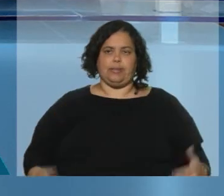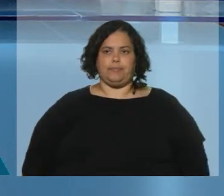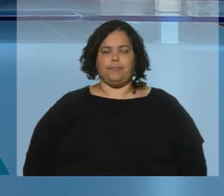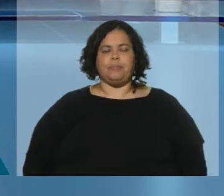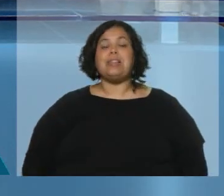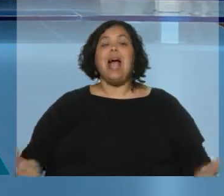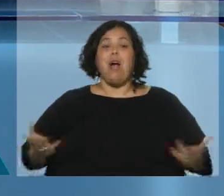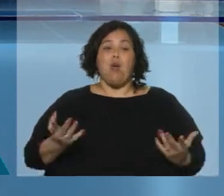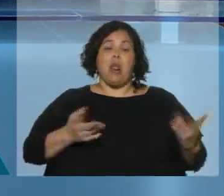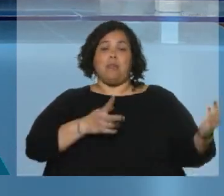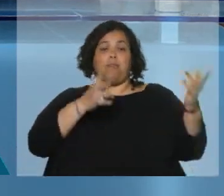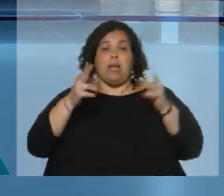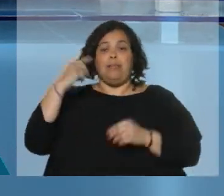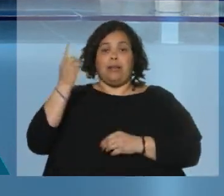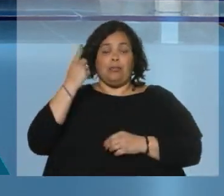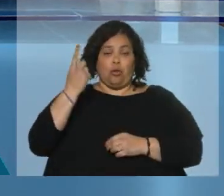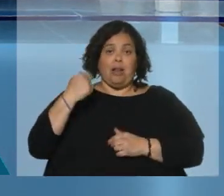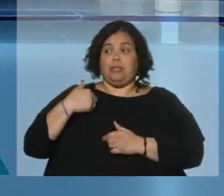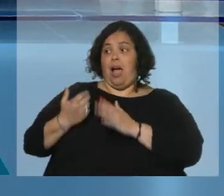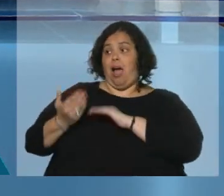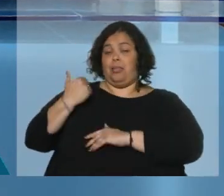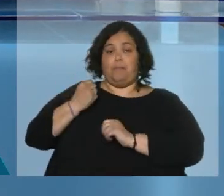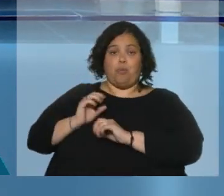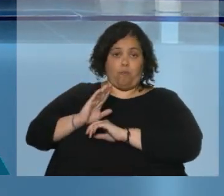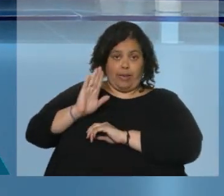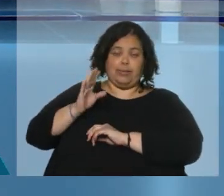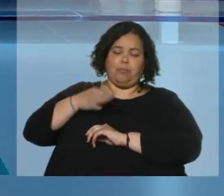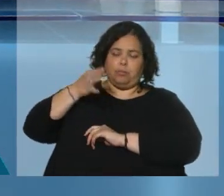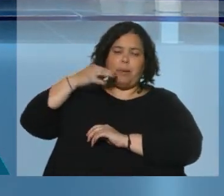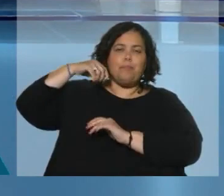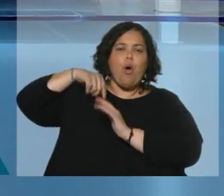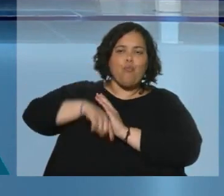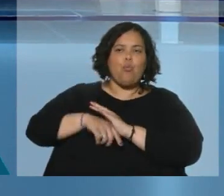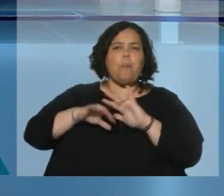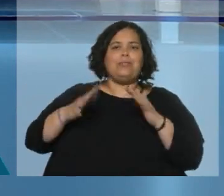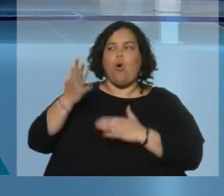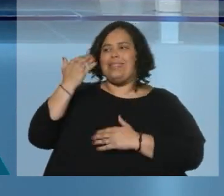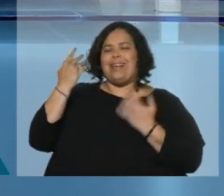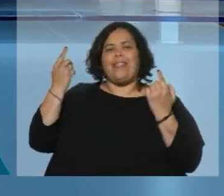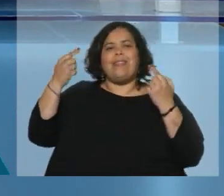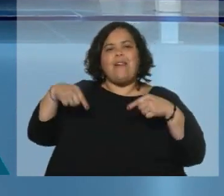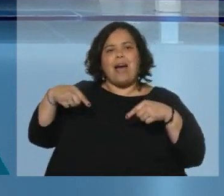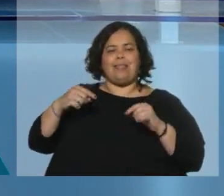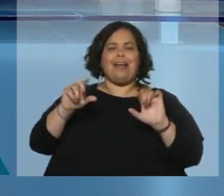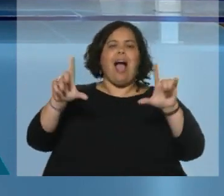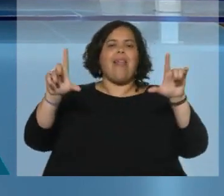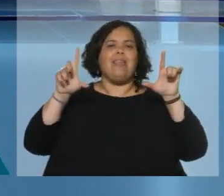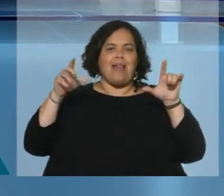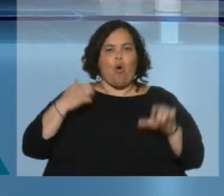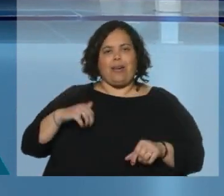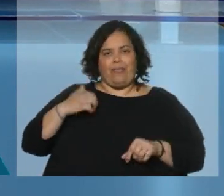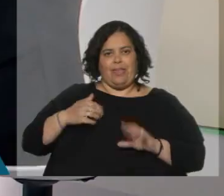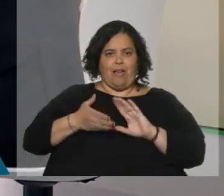Nos metemos ahora en el capítulo internacional, les prometíamos analizar en profundidad el debate de ayer de los candidatos de Argentina para la presidencia.